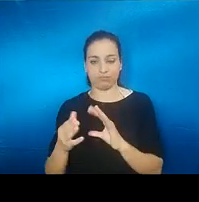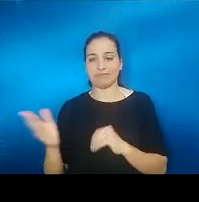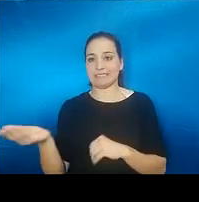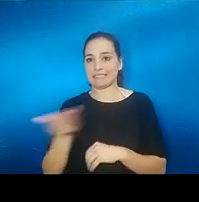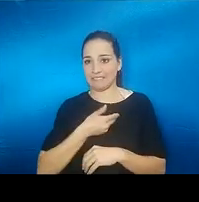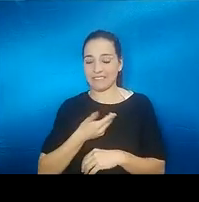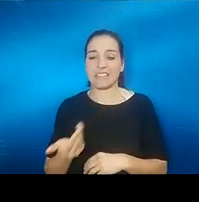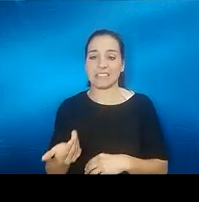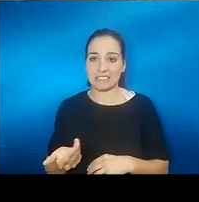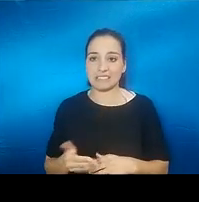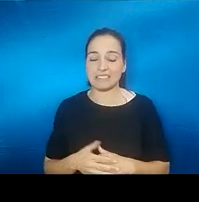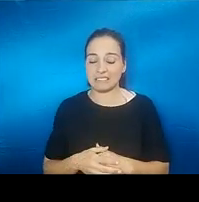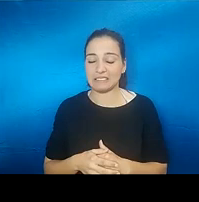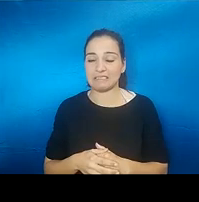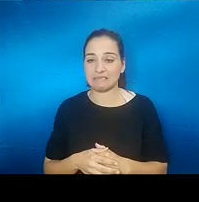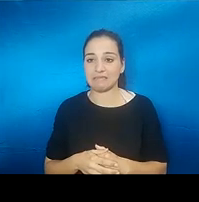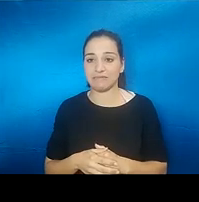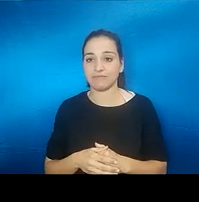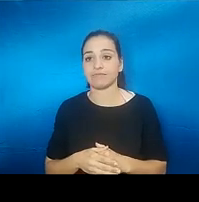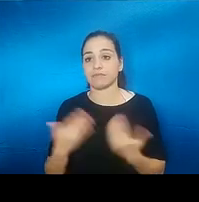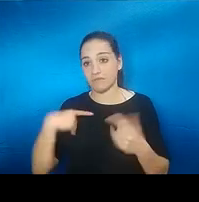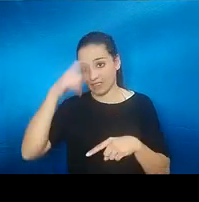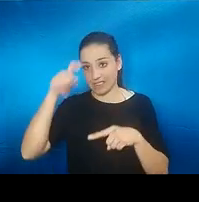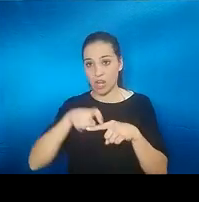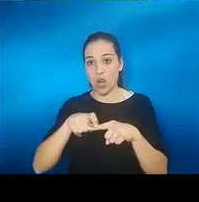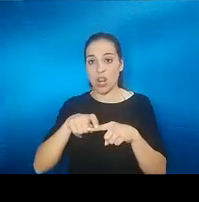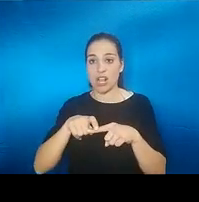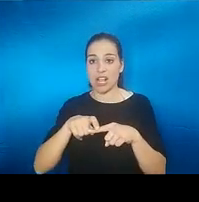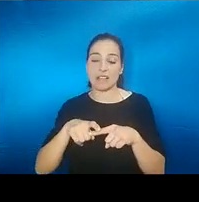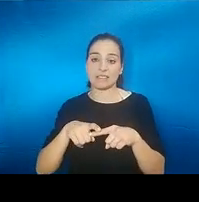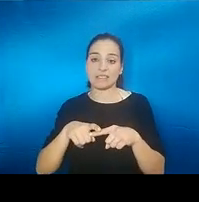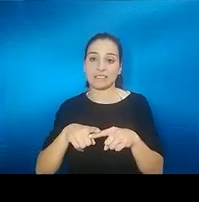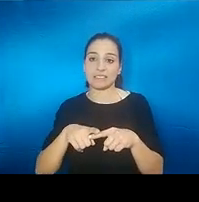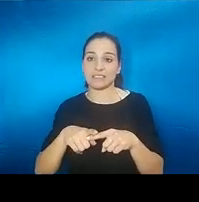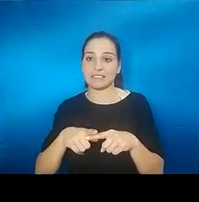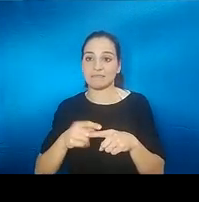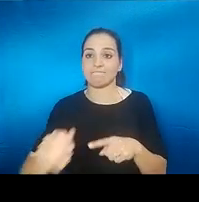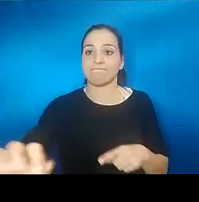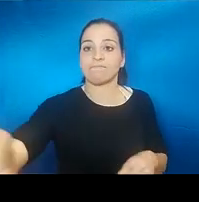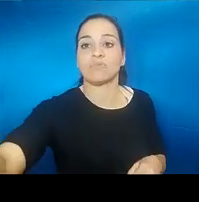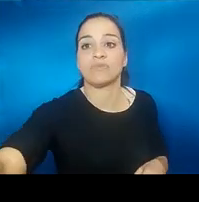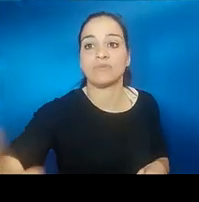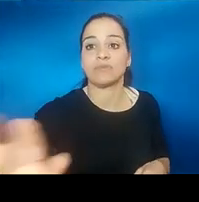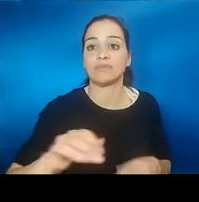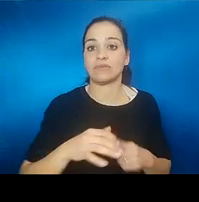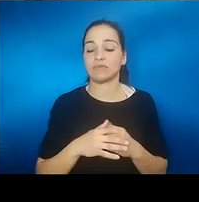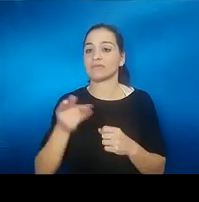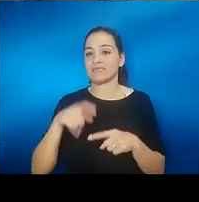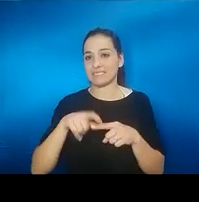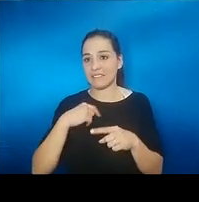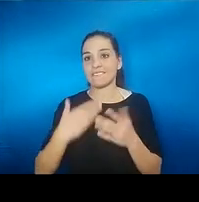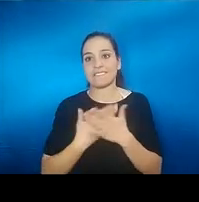todavía más y bueno pues psicológicamente un poco ahí hablando pues tienes días que estar mejor tienes días que lo llevas peor